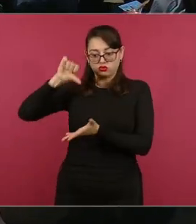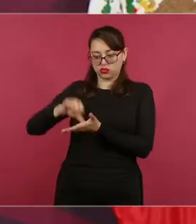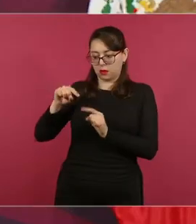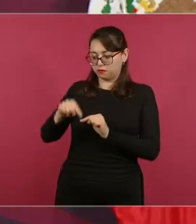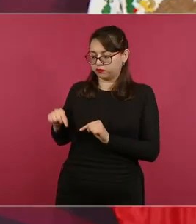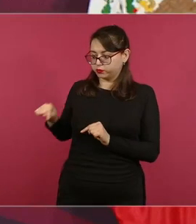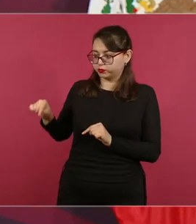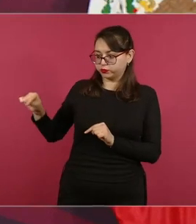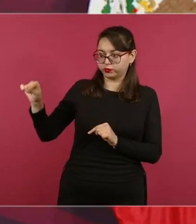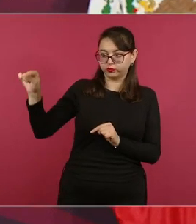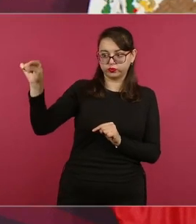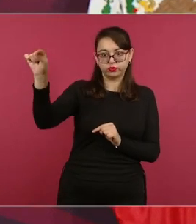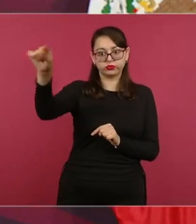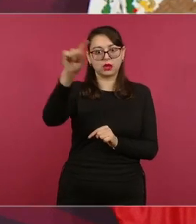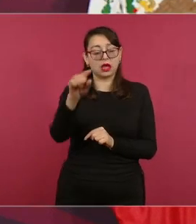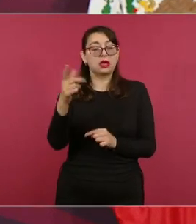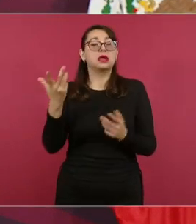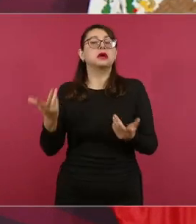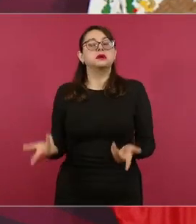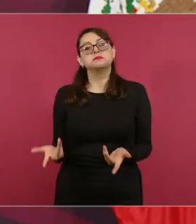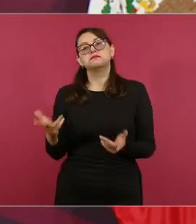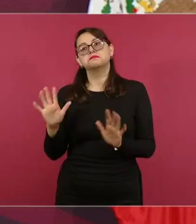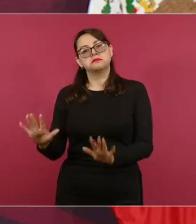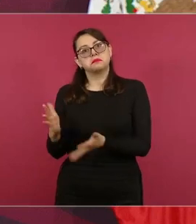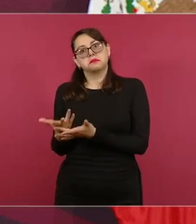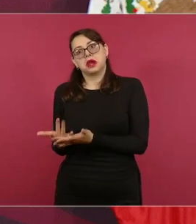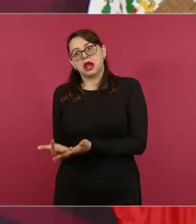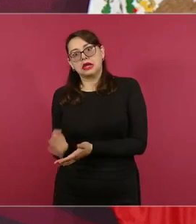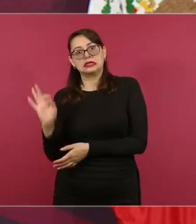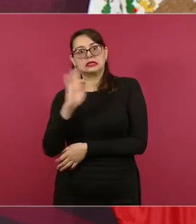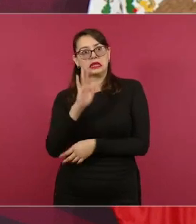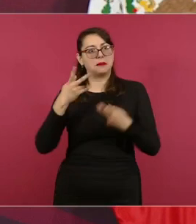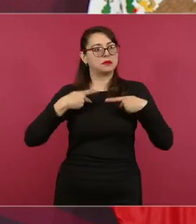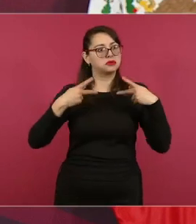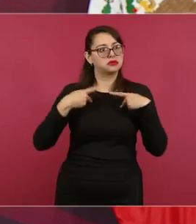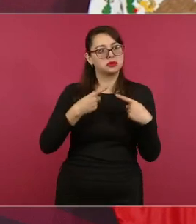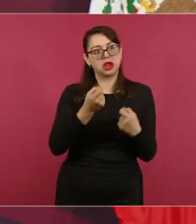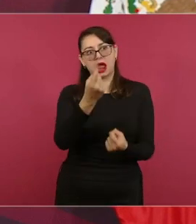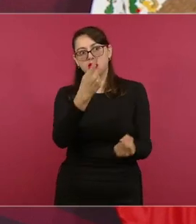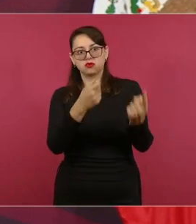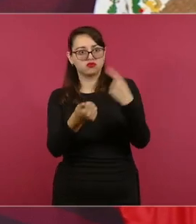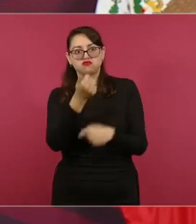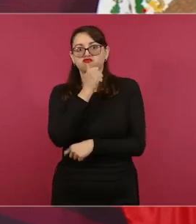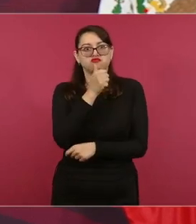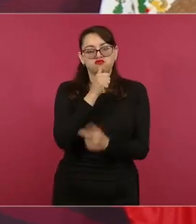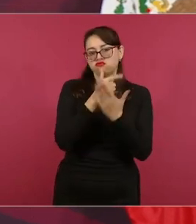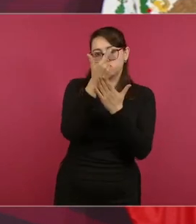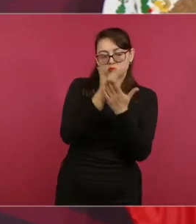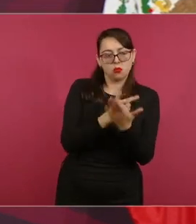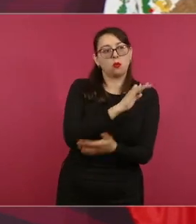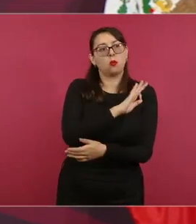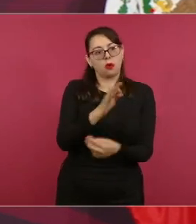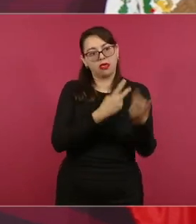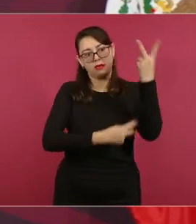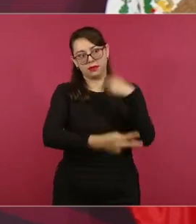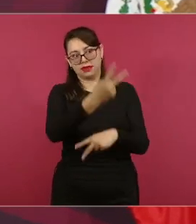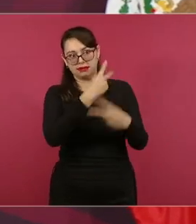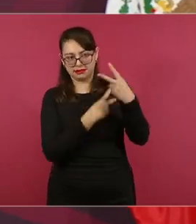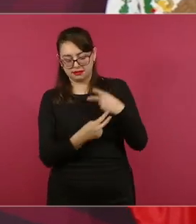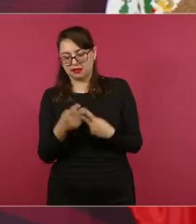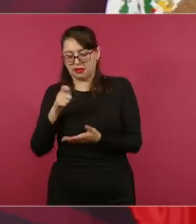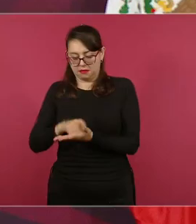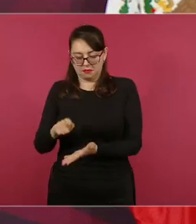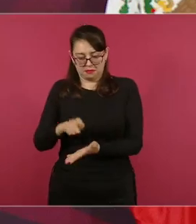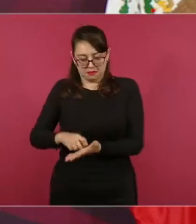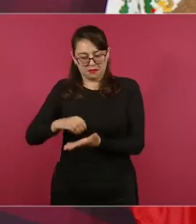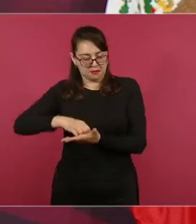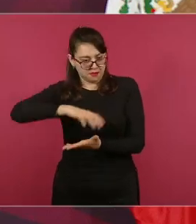darnos aviso y vayamos a hacer el censo a su casa. Y la gente está recibiéndonos muy bien en las comunidades,